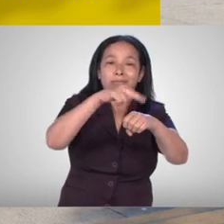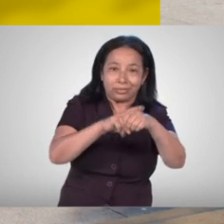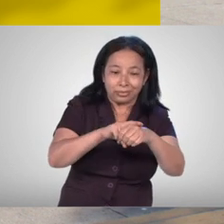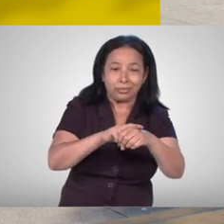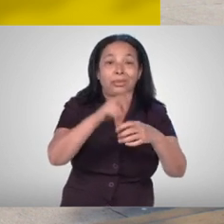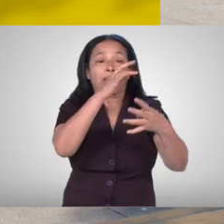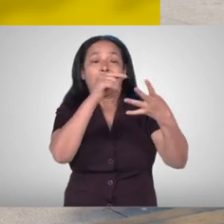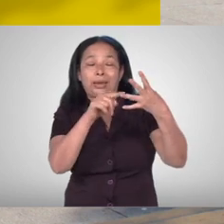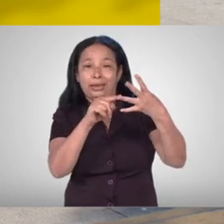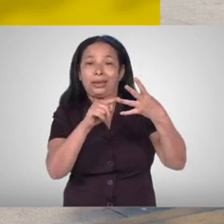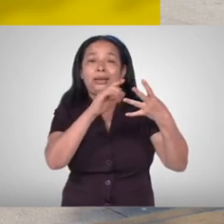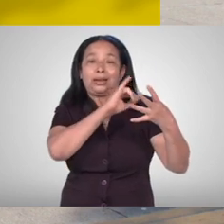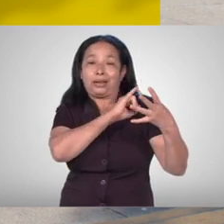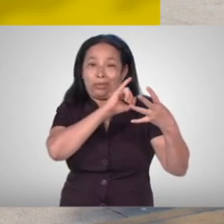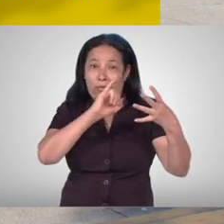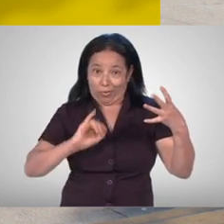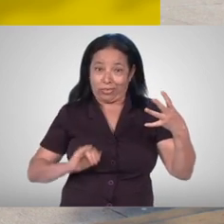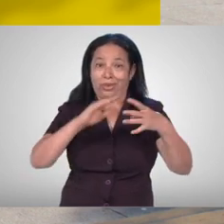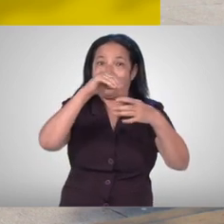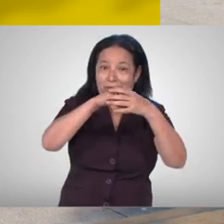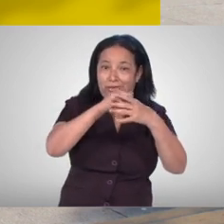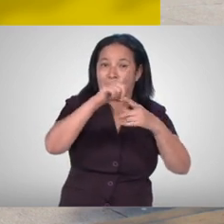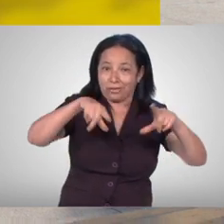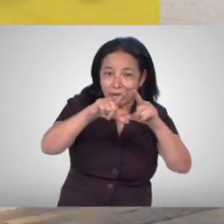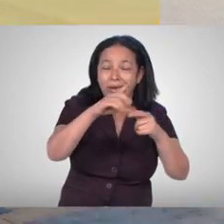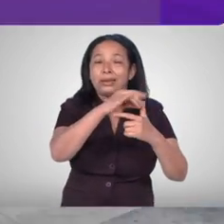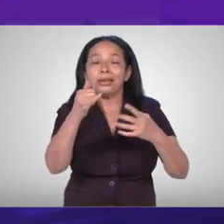y las Mesas Electorales Receptoras Electrónicas.